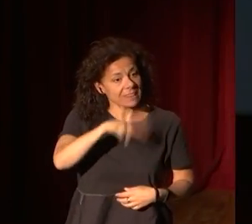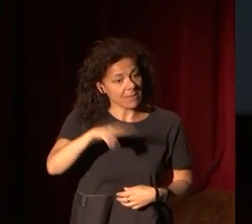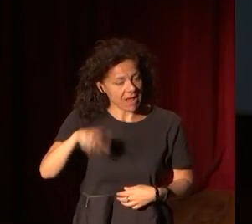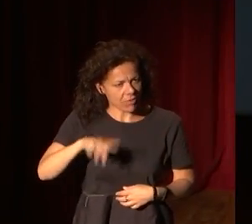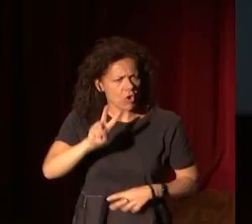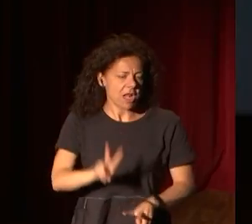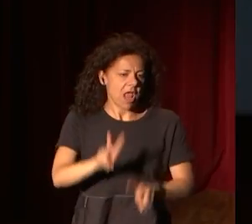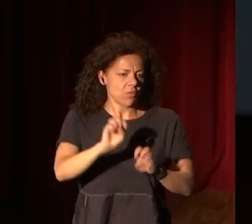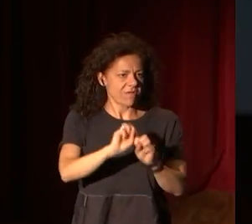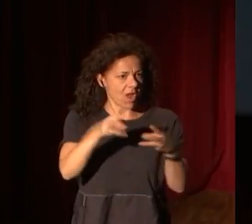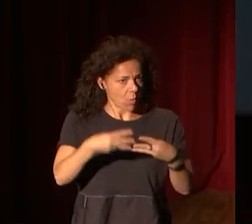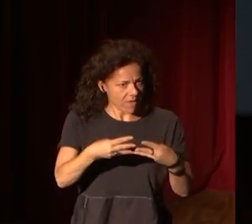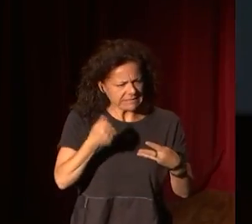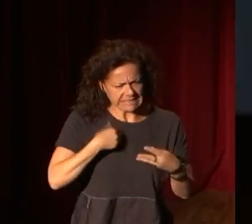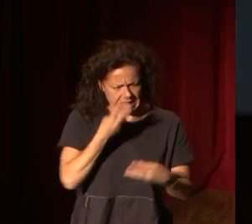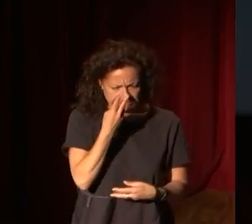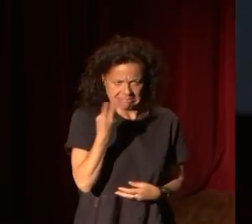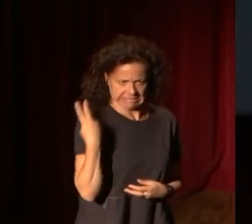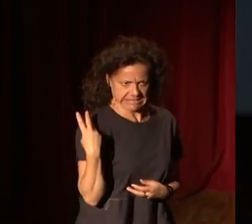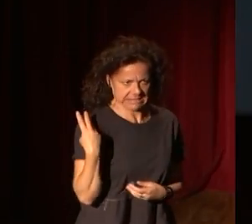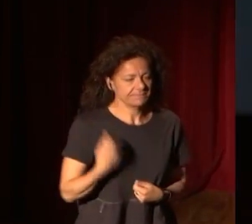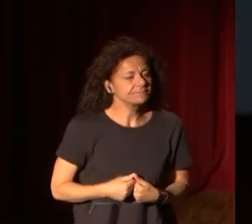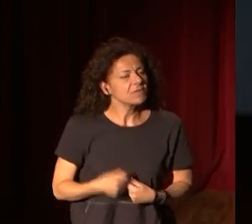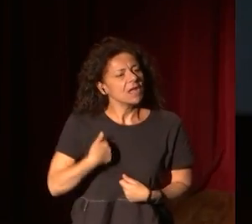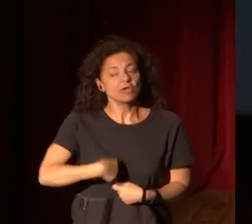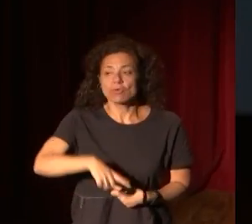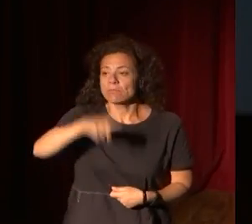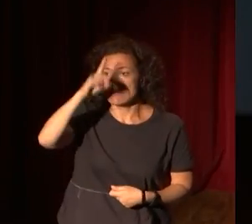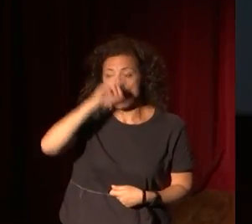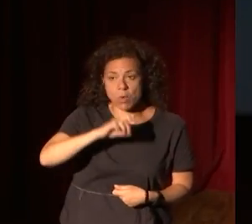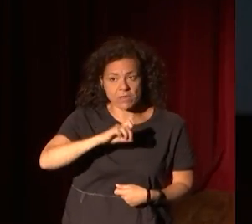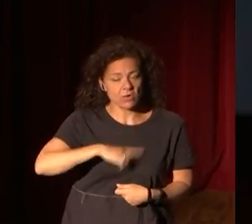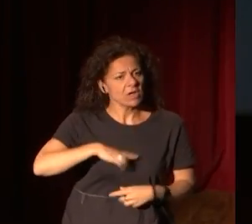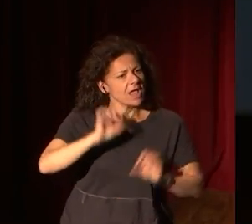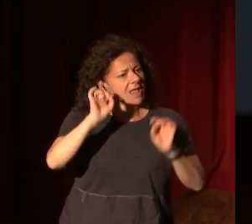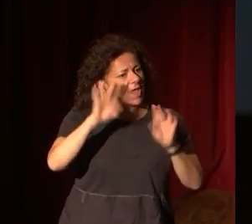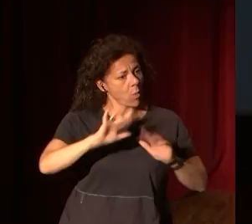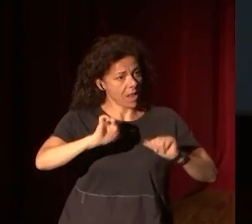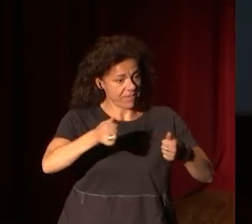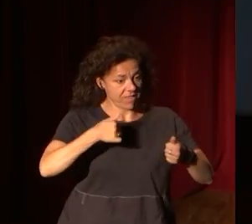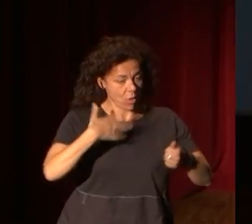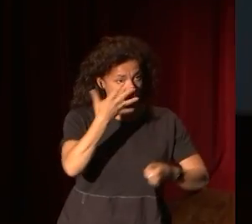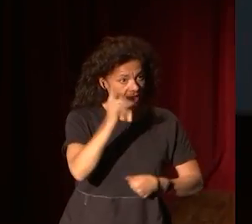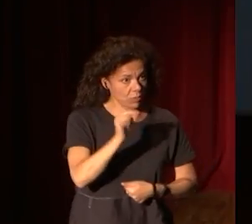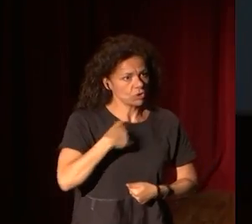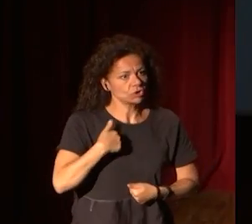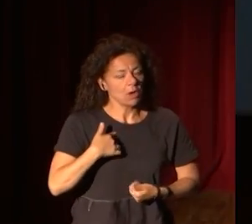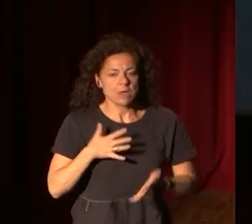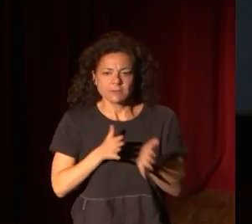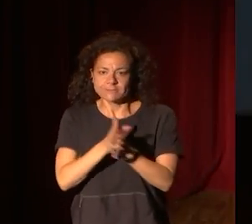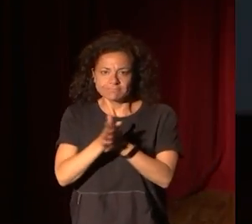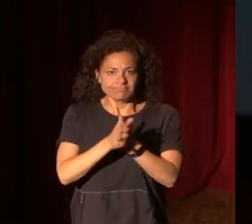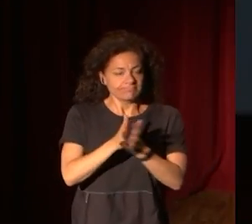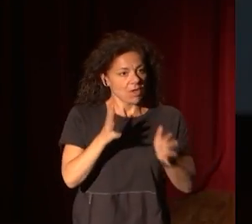web del museo, bueno, ya lleva tres años, y recuerdo que tal como empecé a los cinco minutos, yo estaba muy emocionado porque